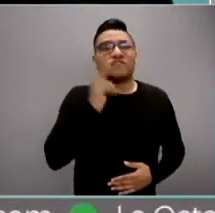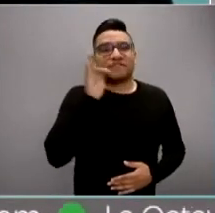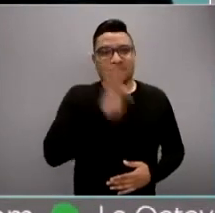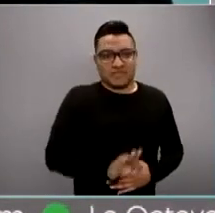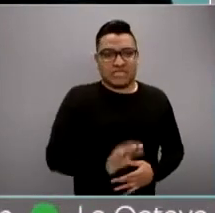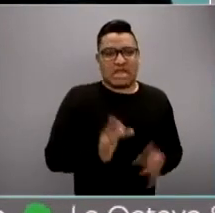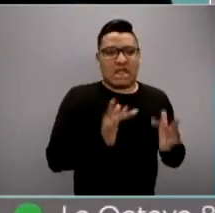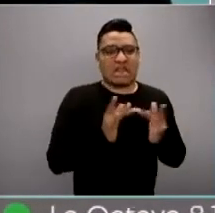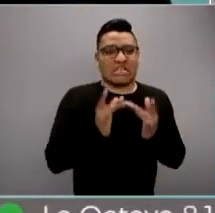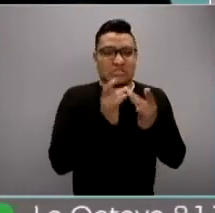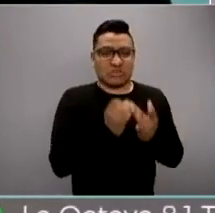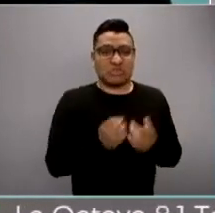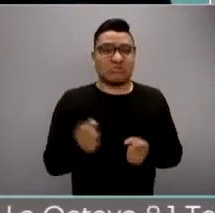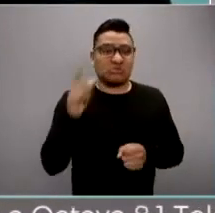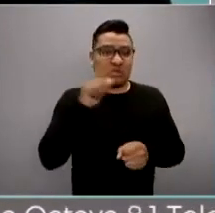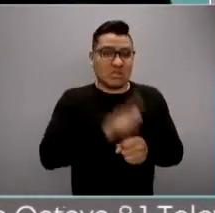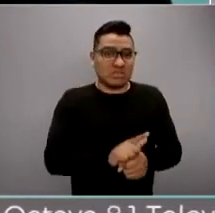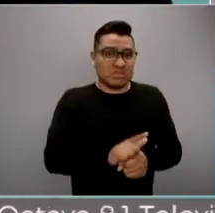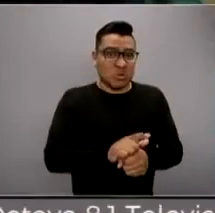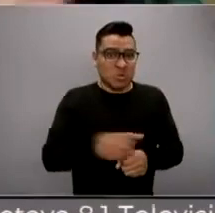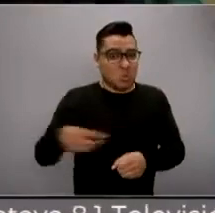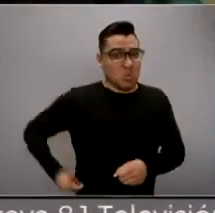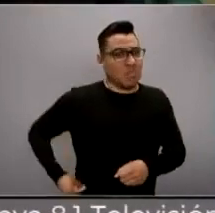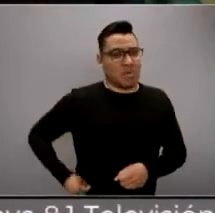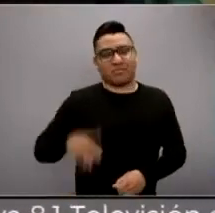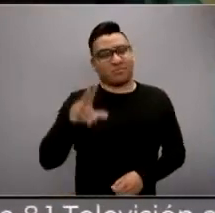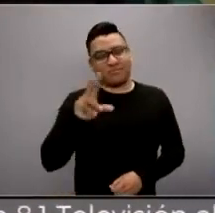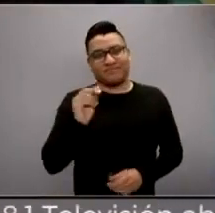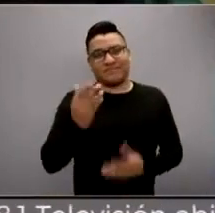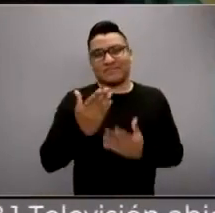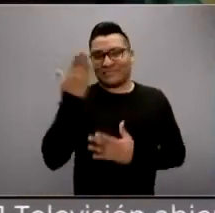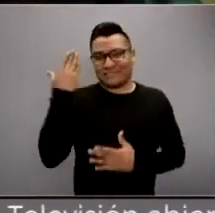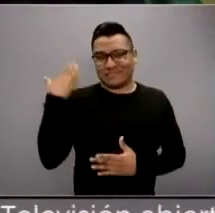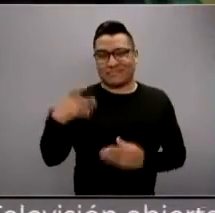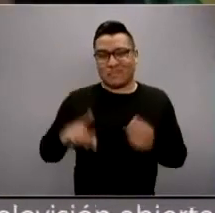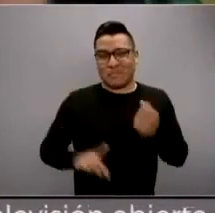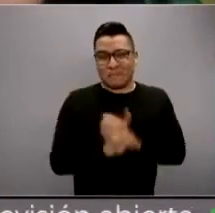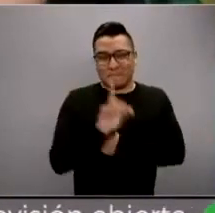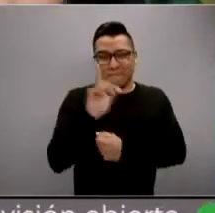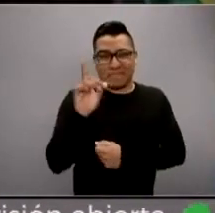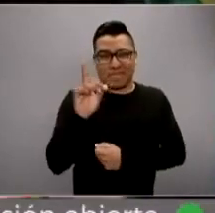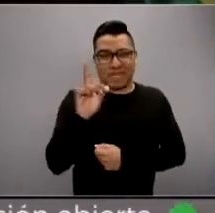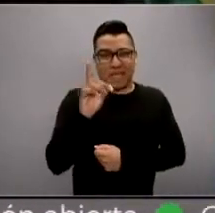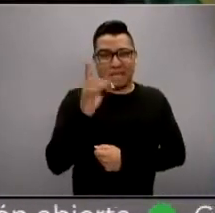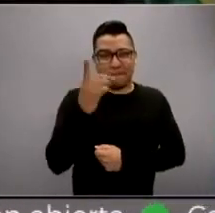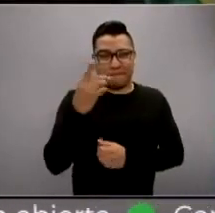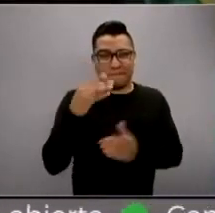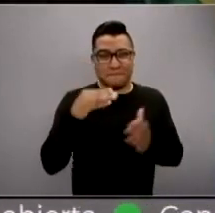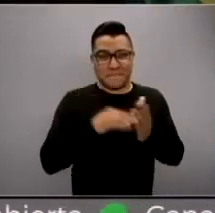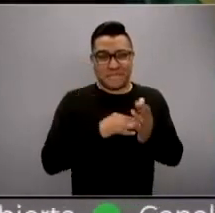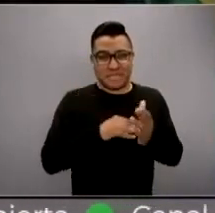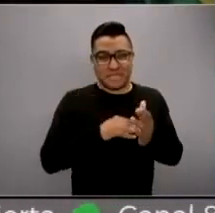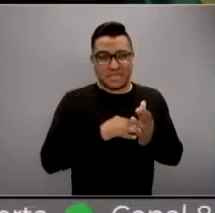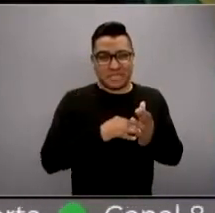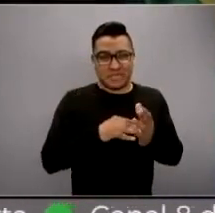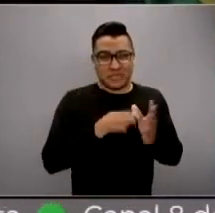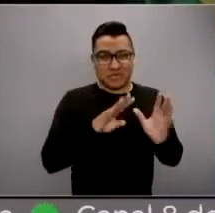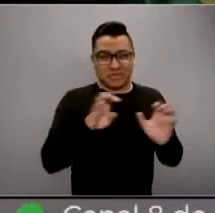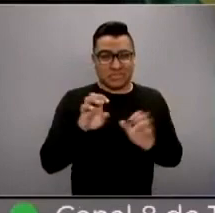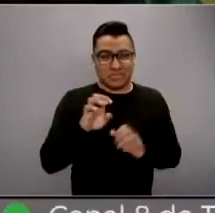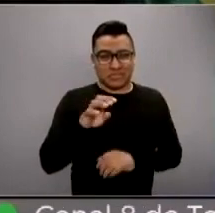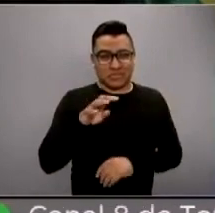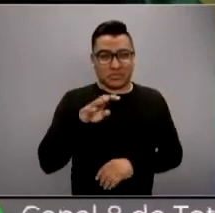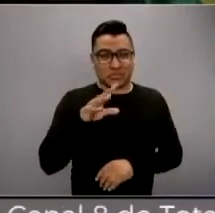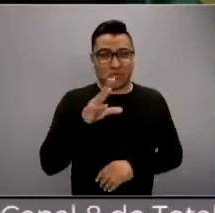no es culpa de las redes sociales. De hecho, en la crisis del 94, bien que andaban los medios gritando a todos lados que venía el